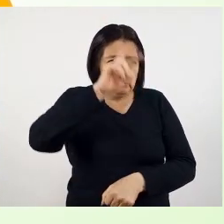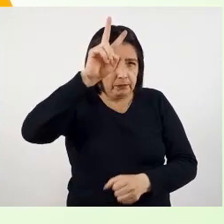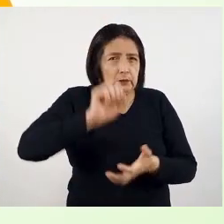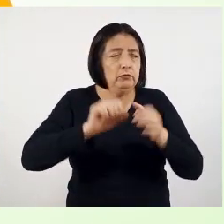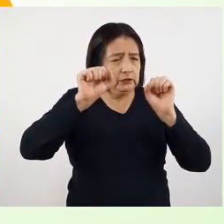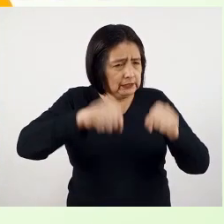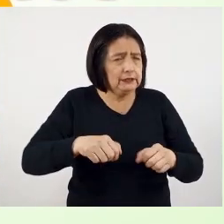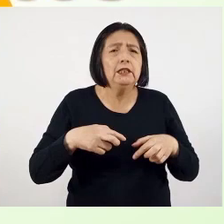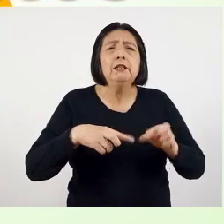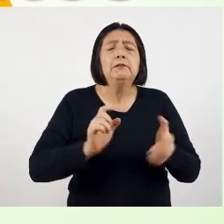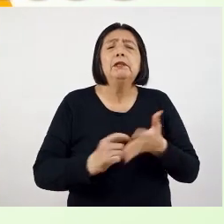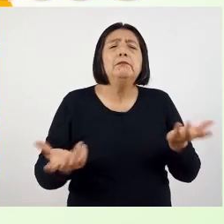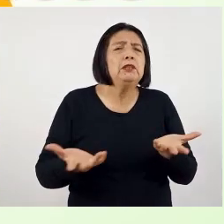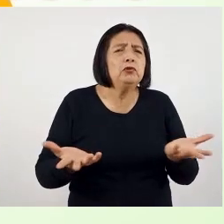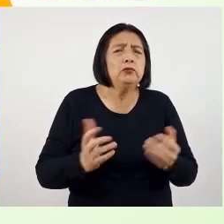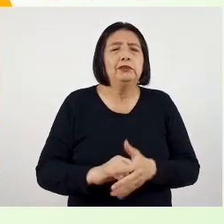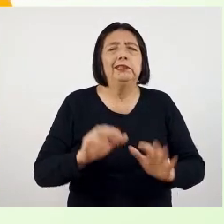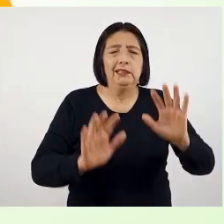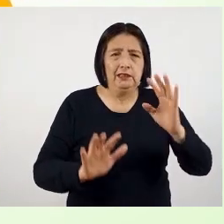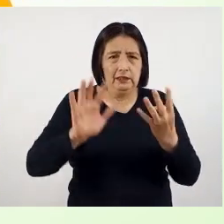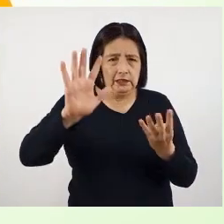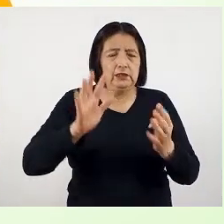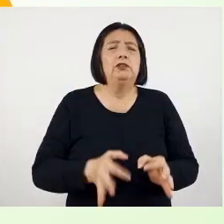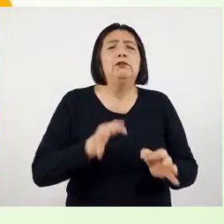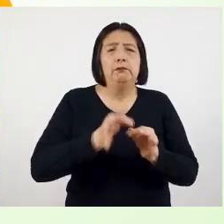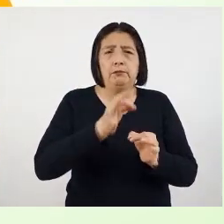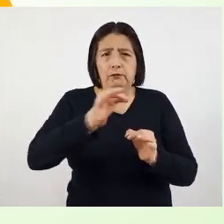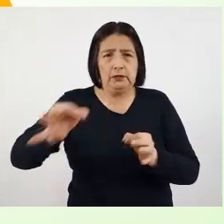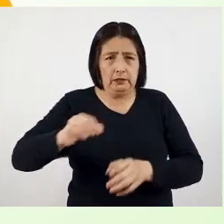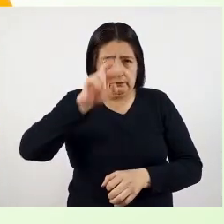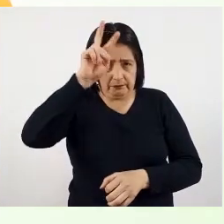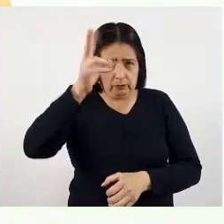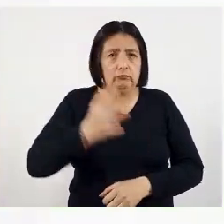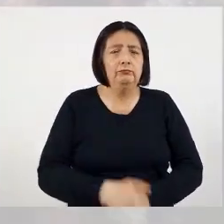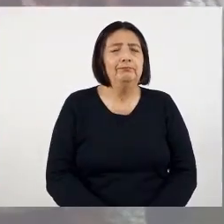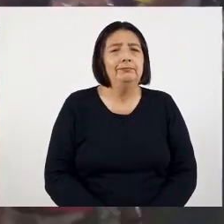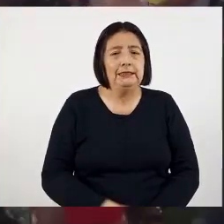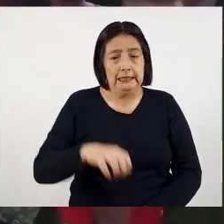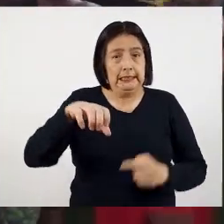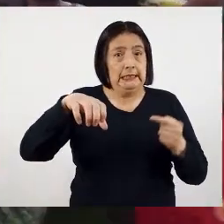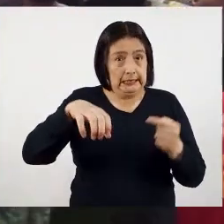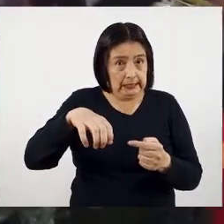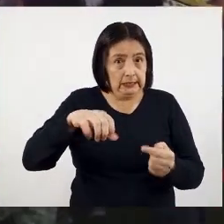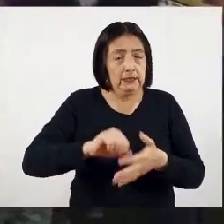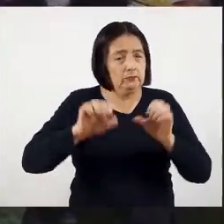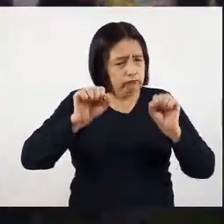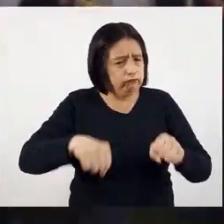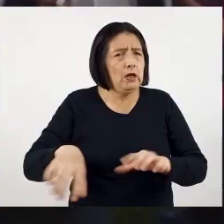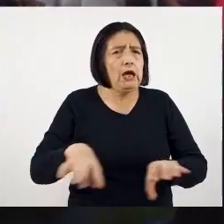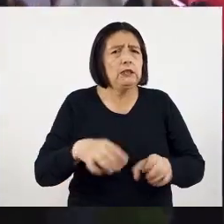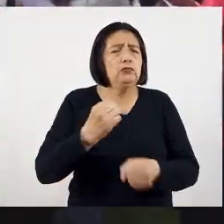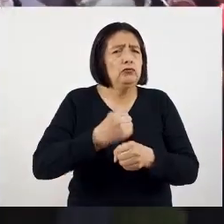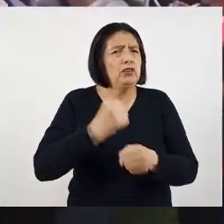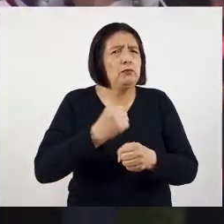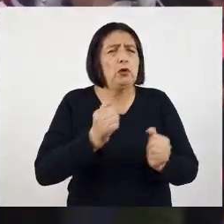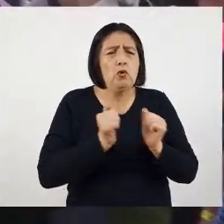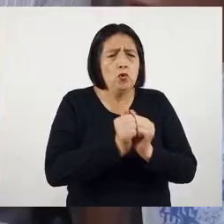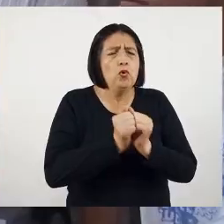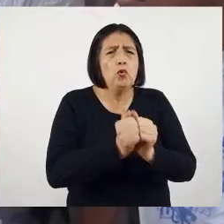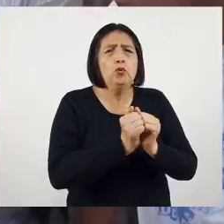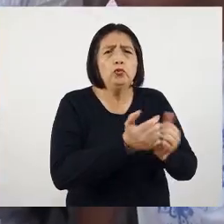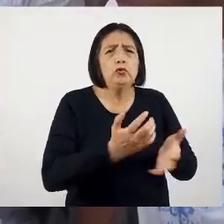que le permiten estar presente en 19 departamentos del Perú. SENCICO realiza actividades